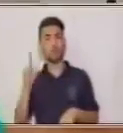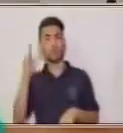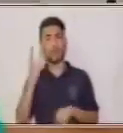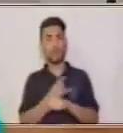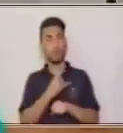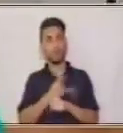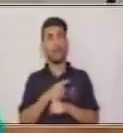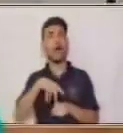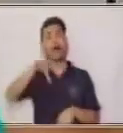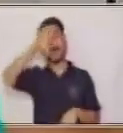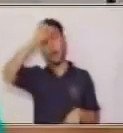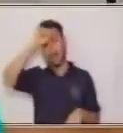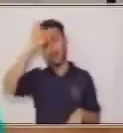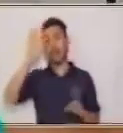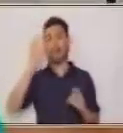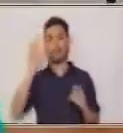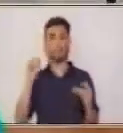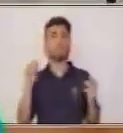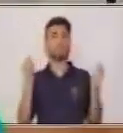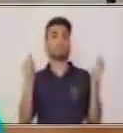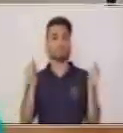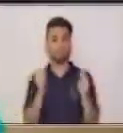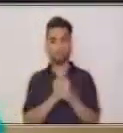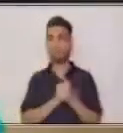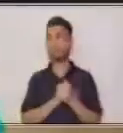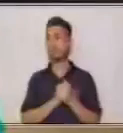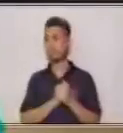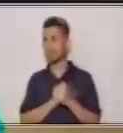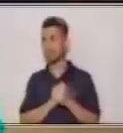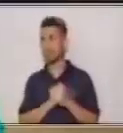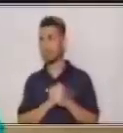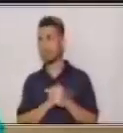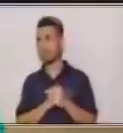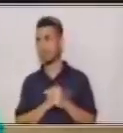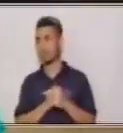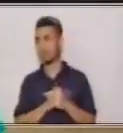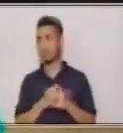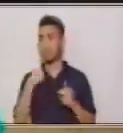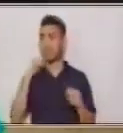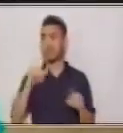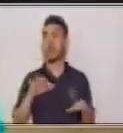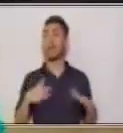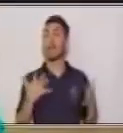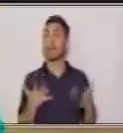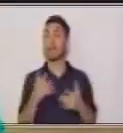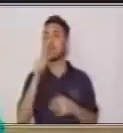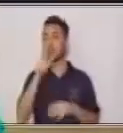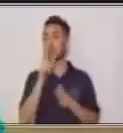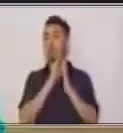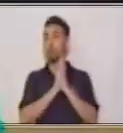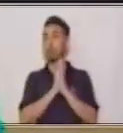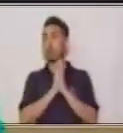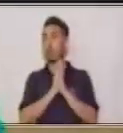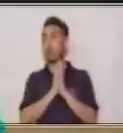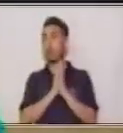aprendizaje sea más eficaz. Ahora bien, yo te invito a que por favor leas cualquier